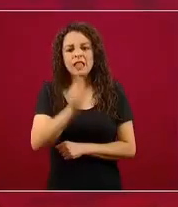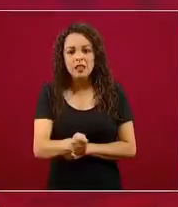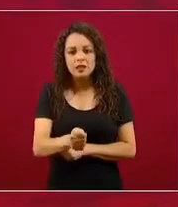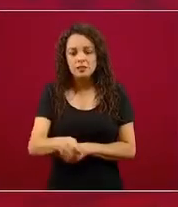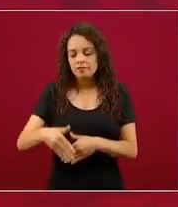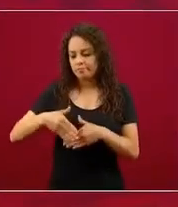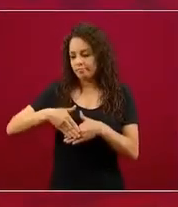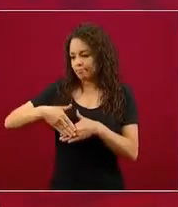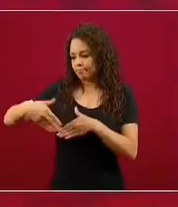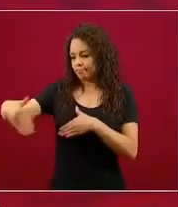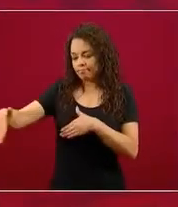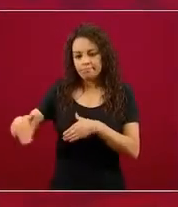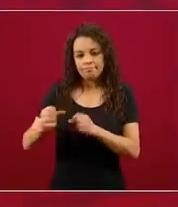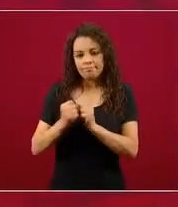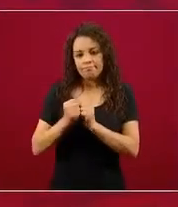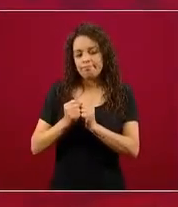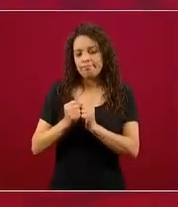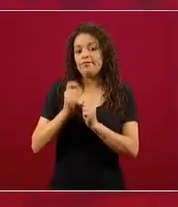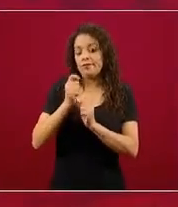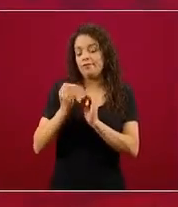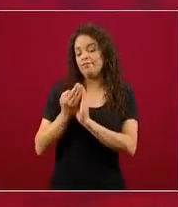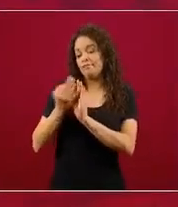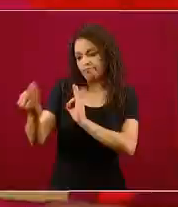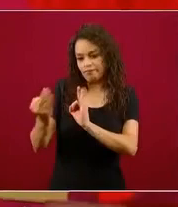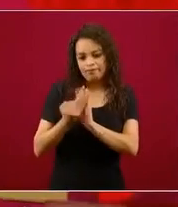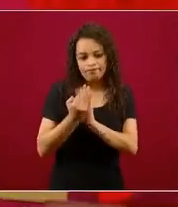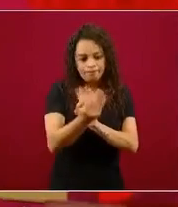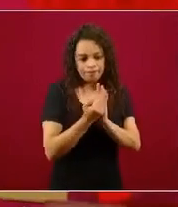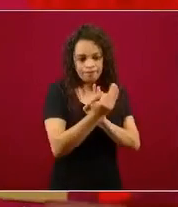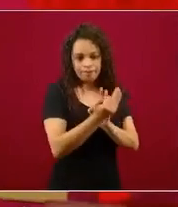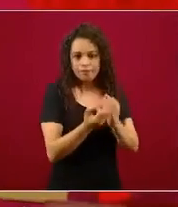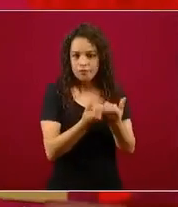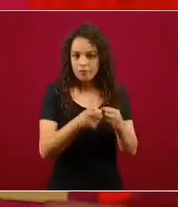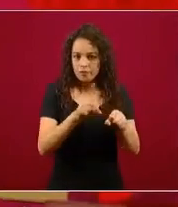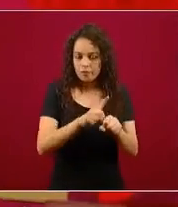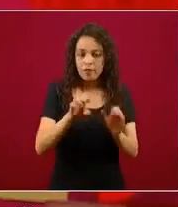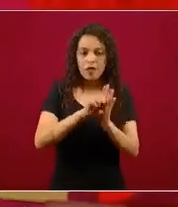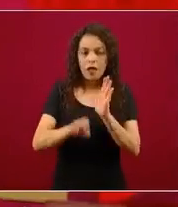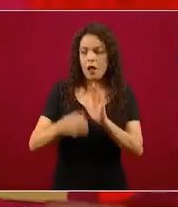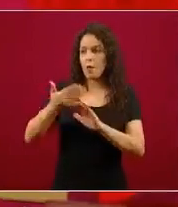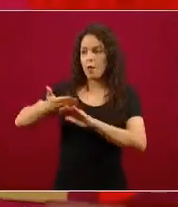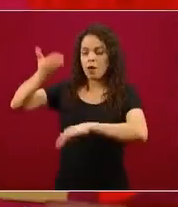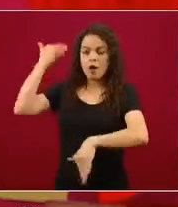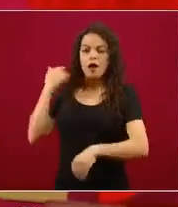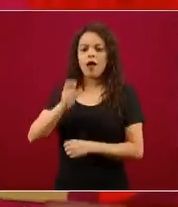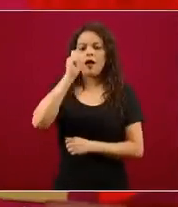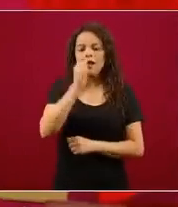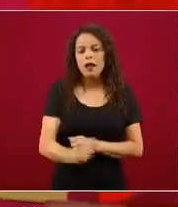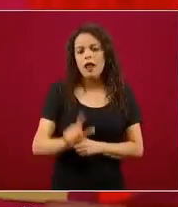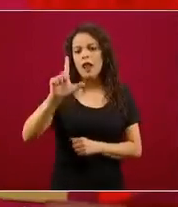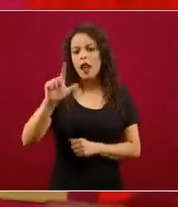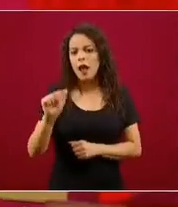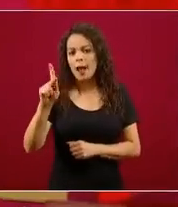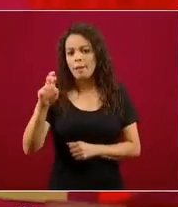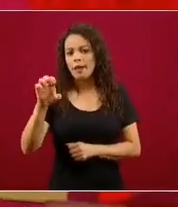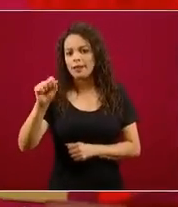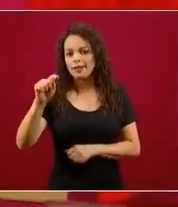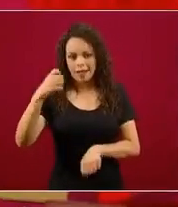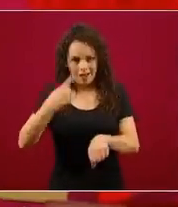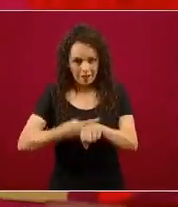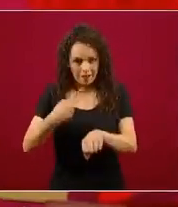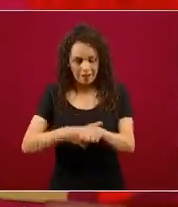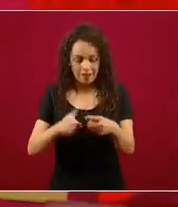En la historia de las epidemias, las epidemias de peste de la era antigua, las epidemias de